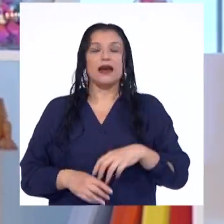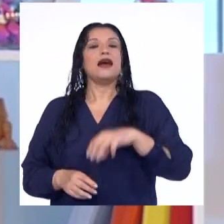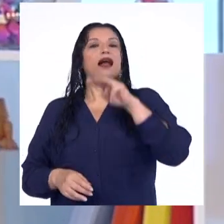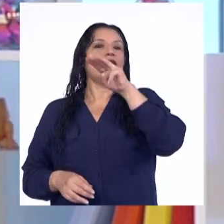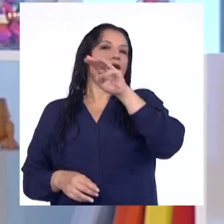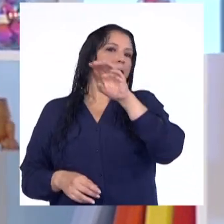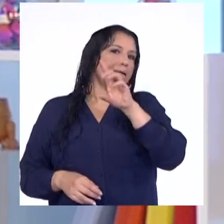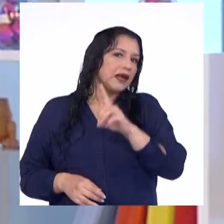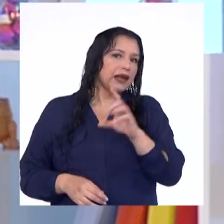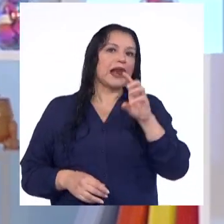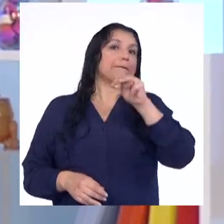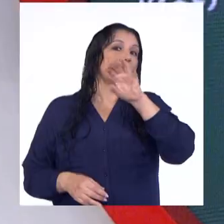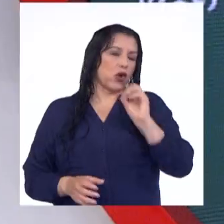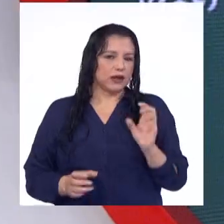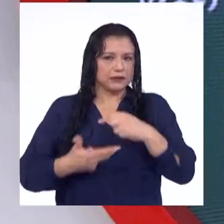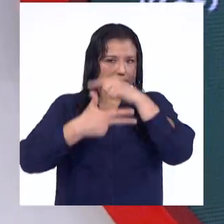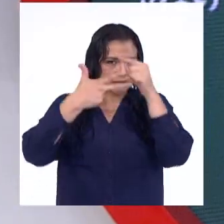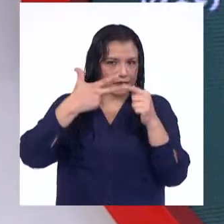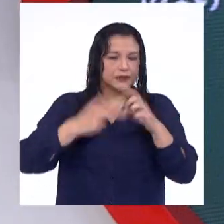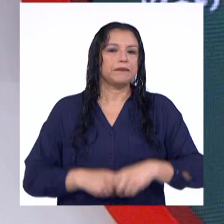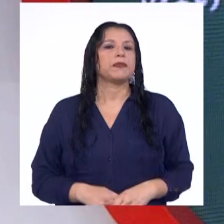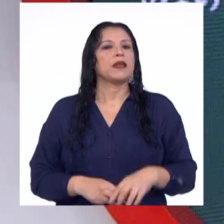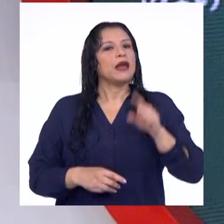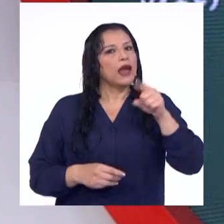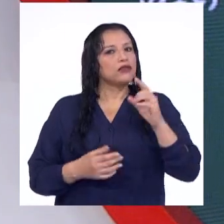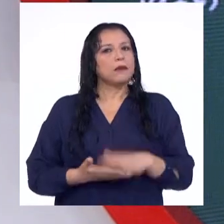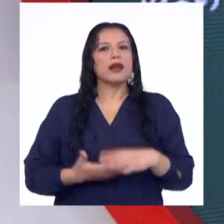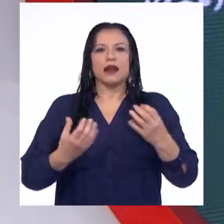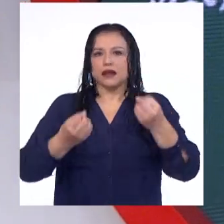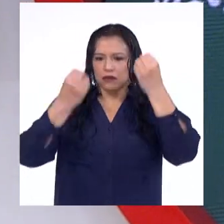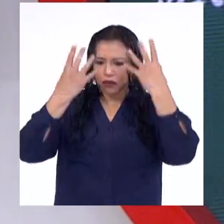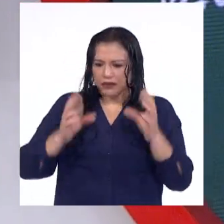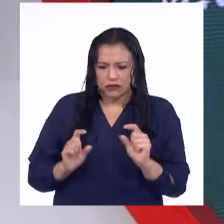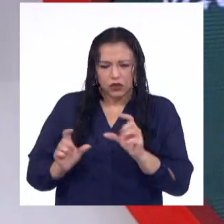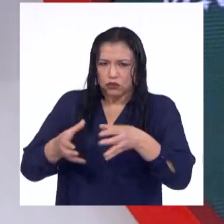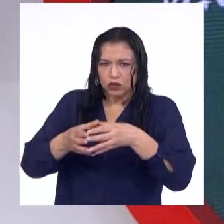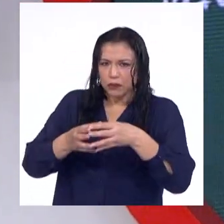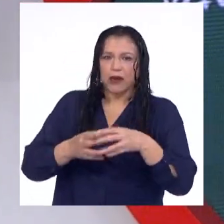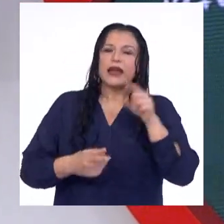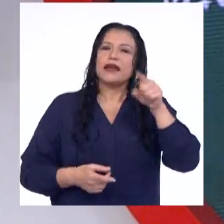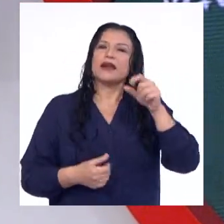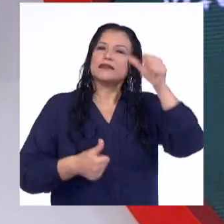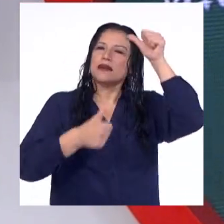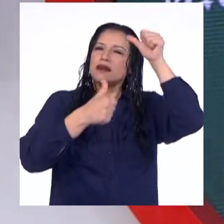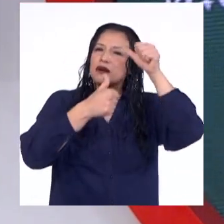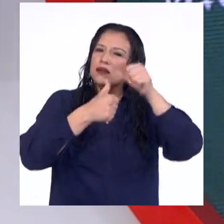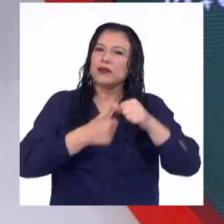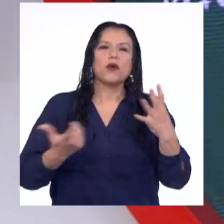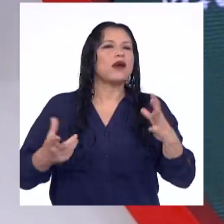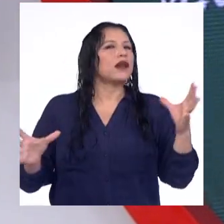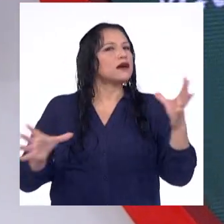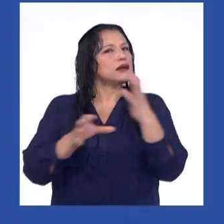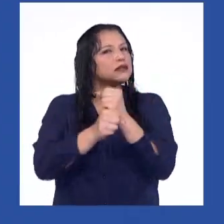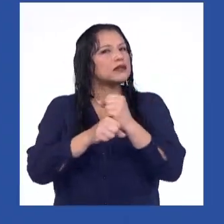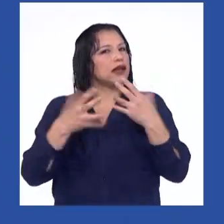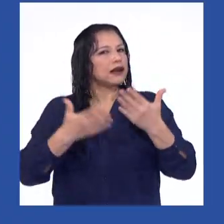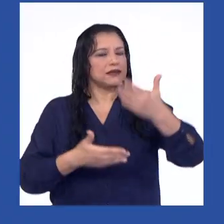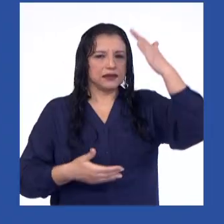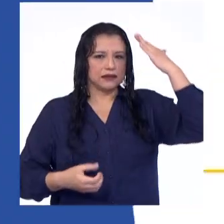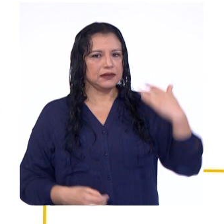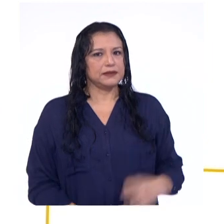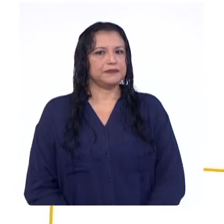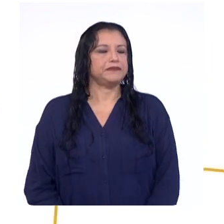mediana y la moda. Esto es para datos no agrupados. Y en ese sentido, recordemos las conclusiones de la actividad anterior.